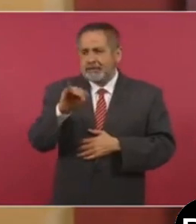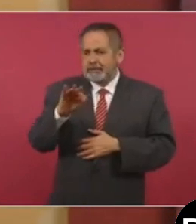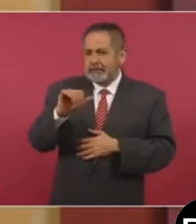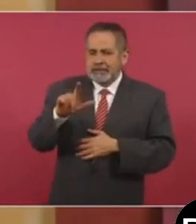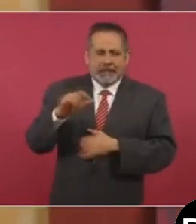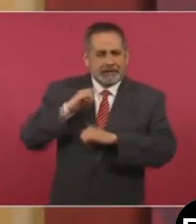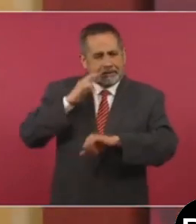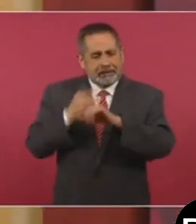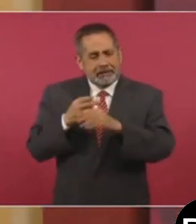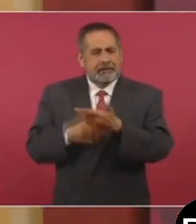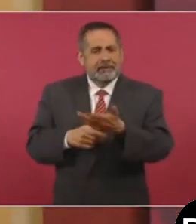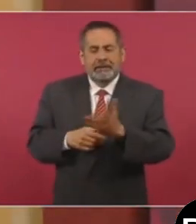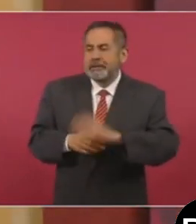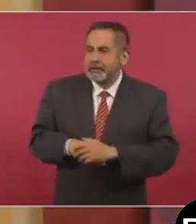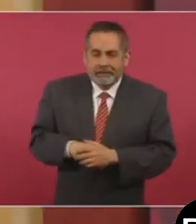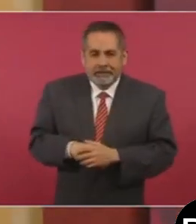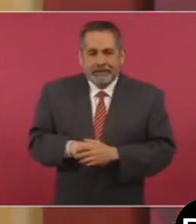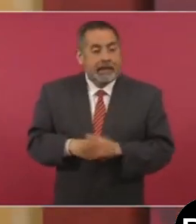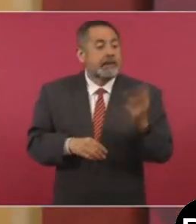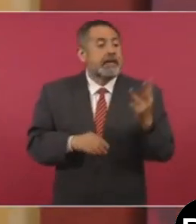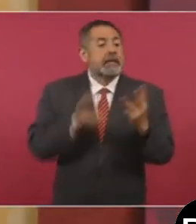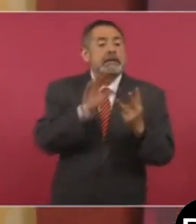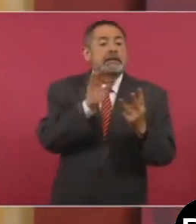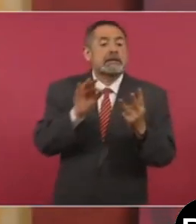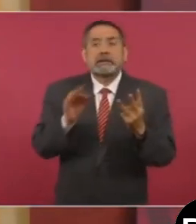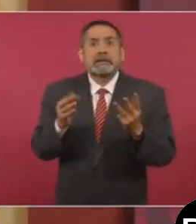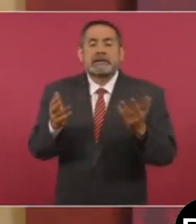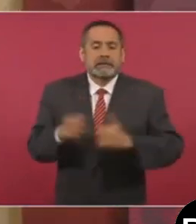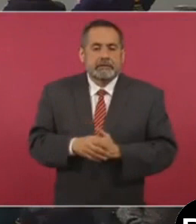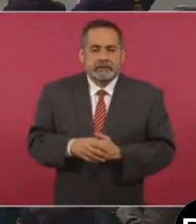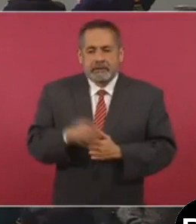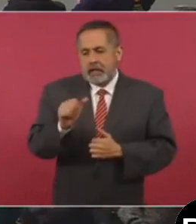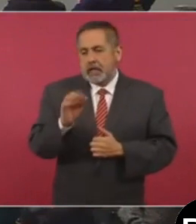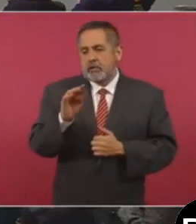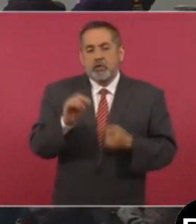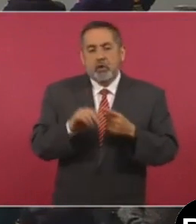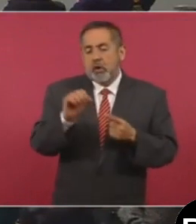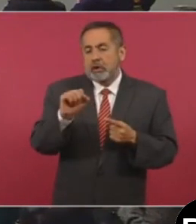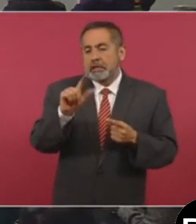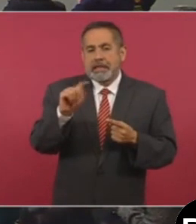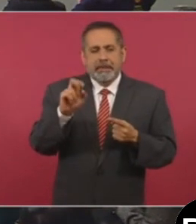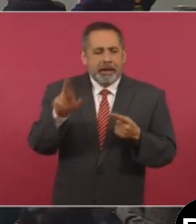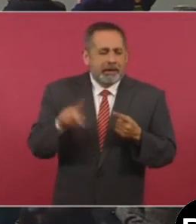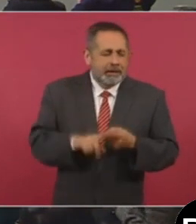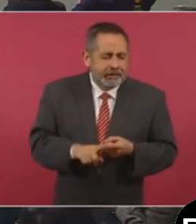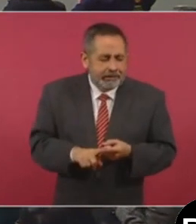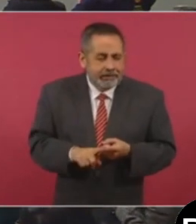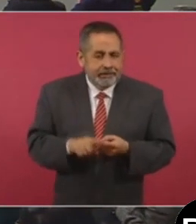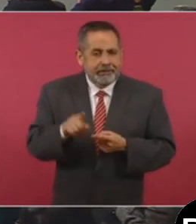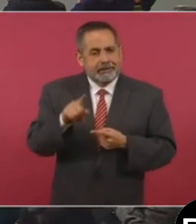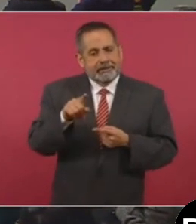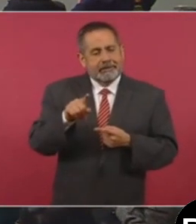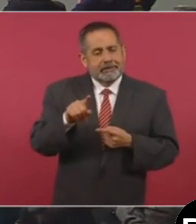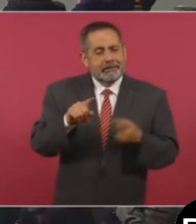o que vayan en la terna. Arturo Fernando Saldívar, de lo de la Rea,